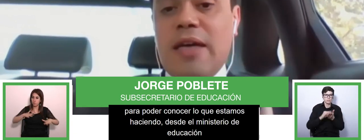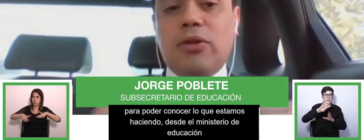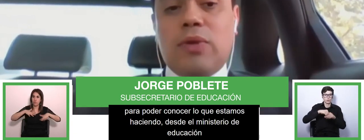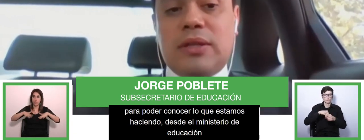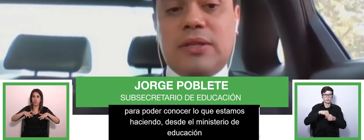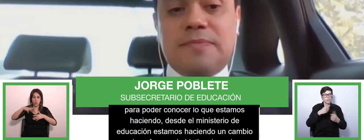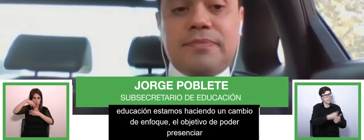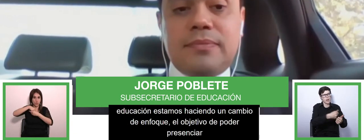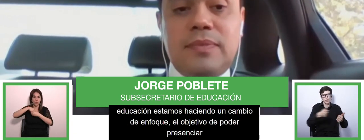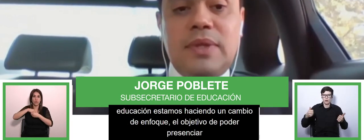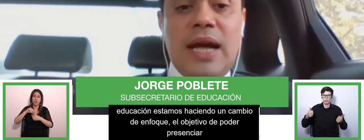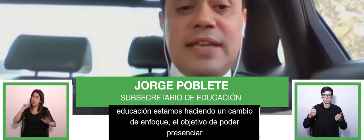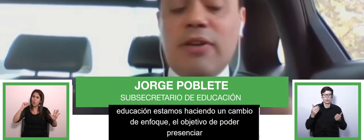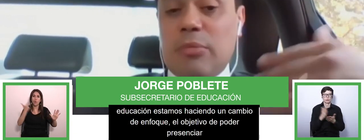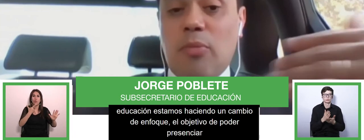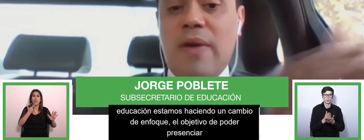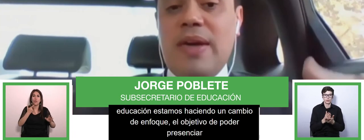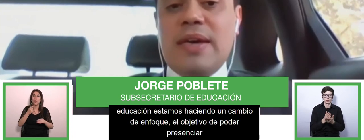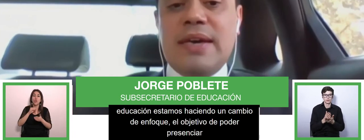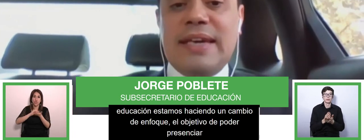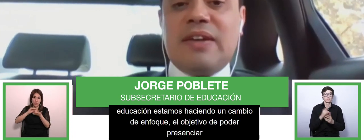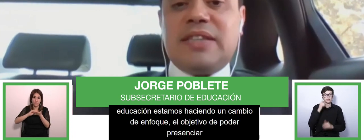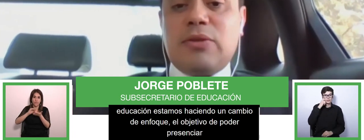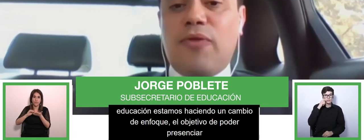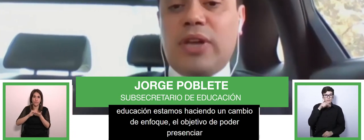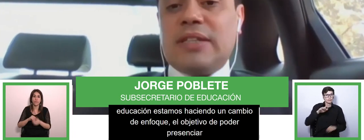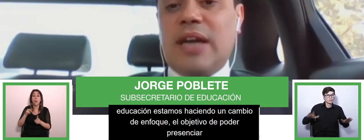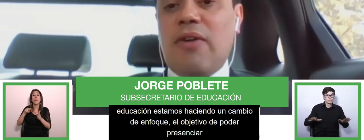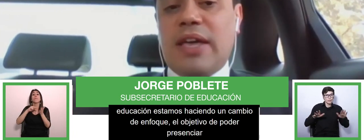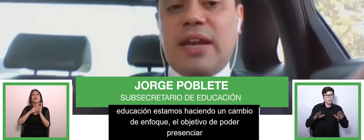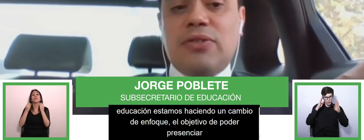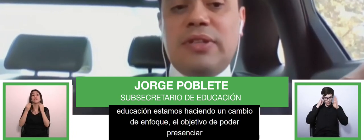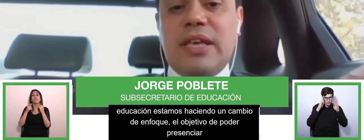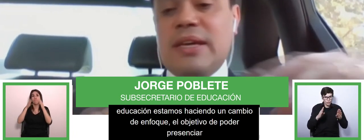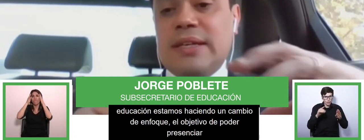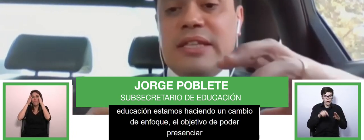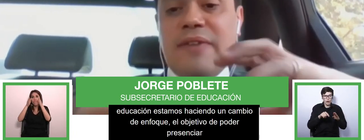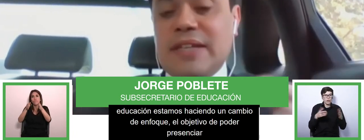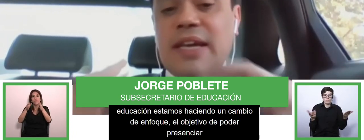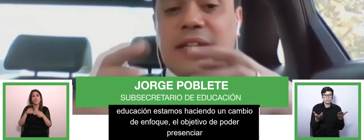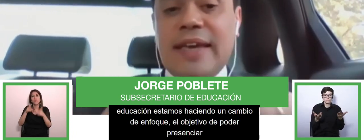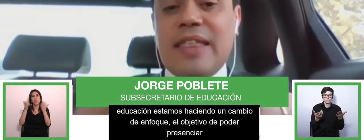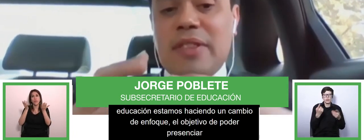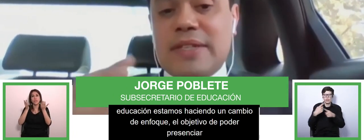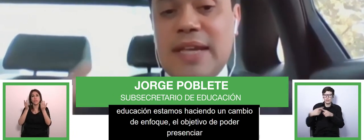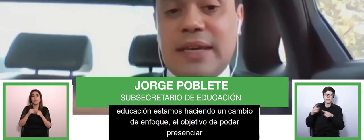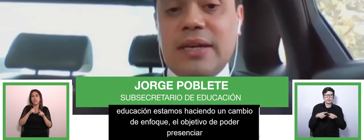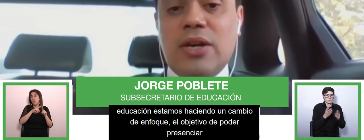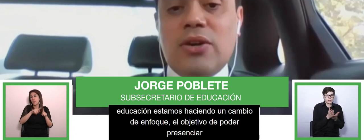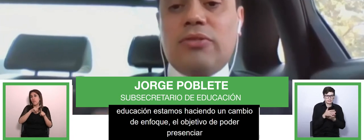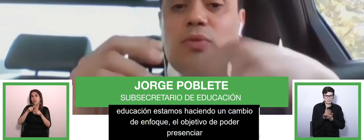totalidad de los estudiantes así lo que se promueve es avanzar en un enfoque centrado en la generación de diversas estrategias de